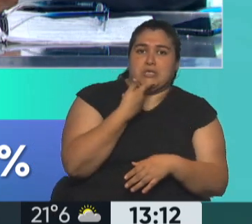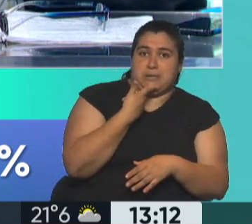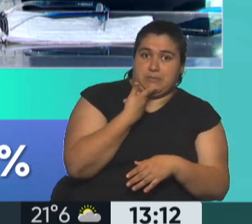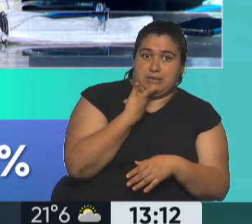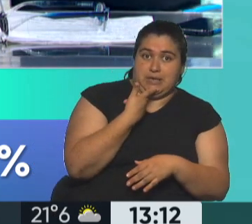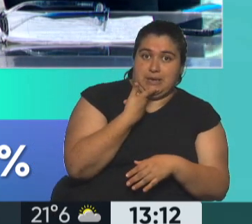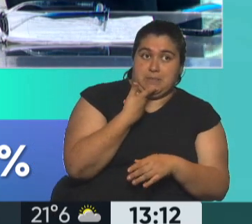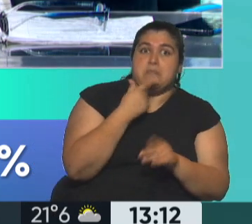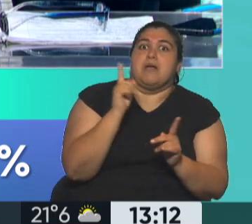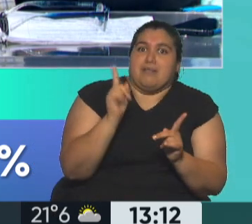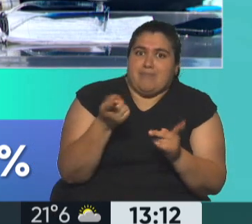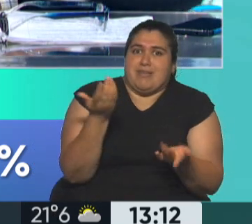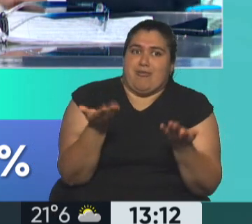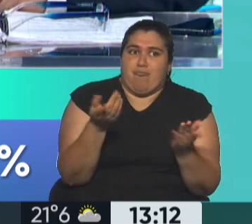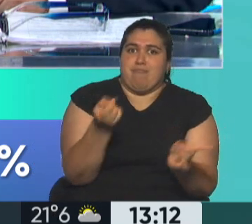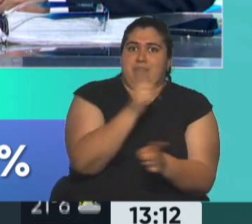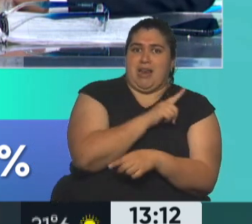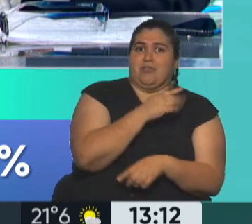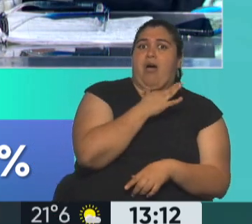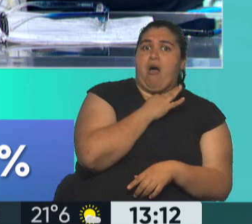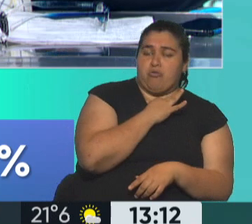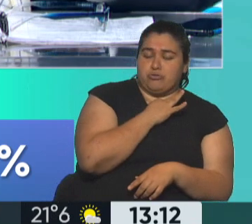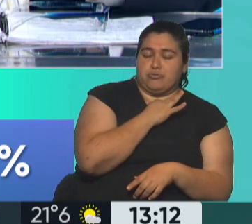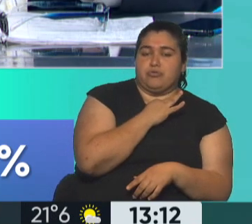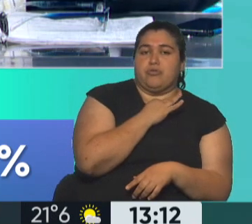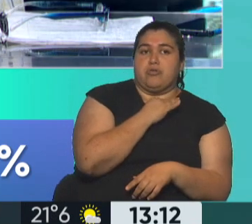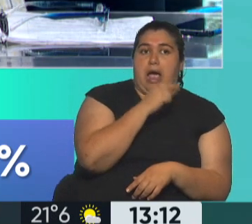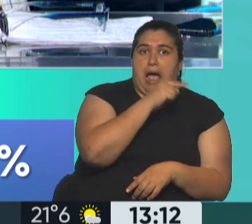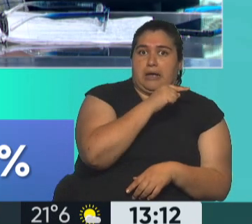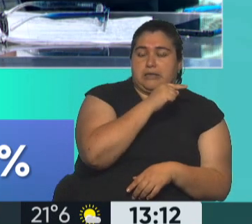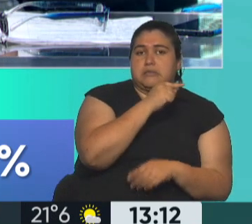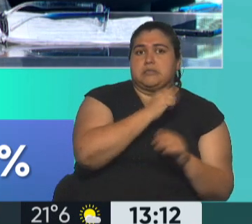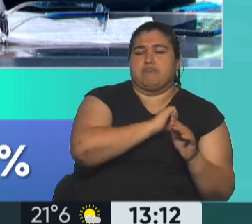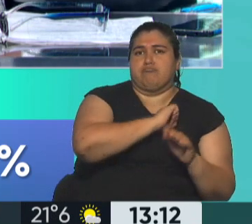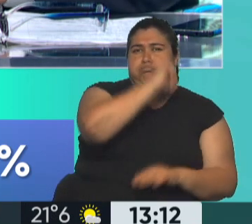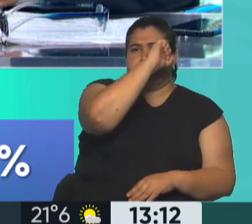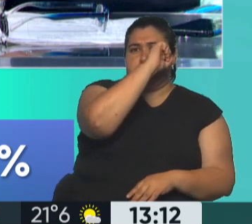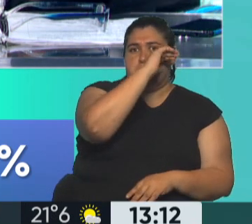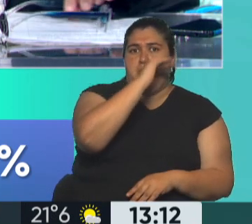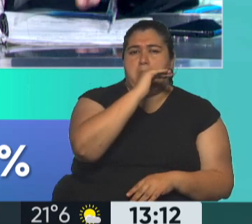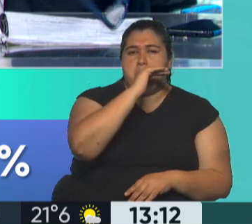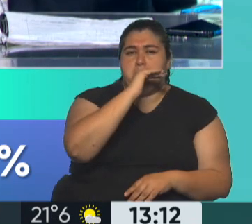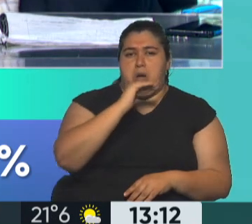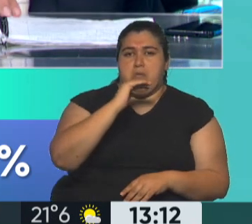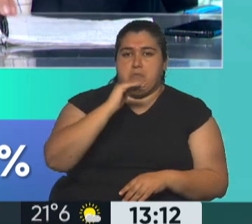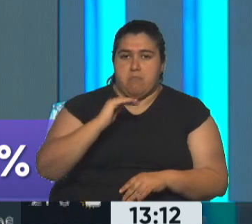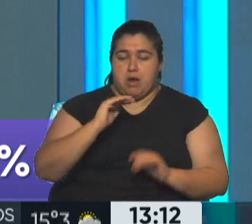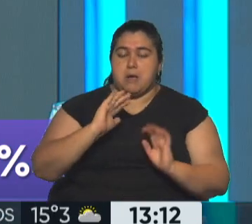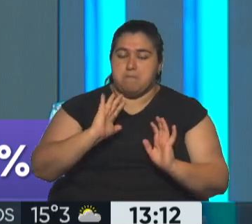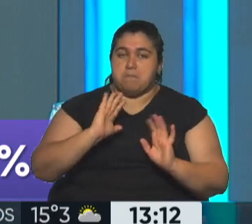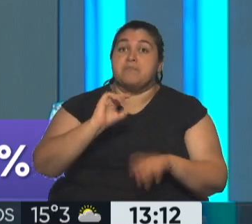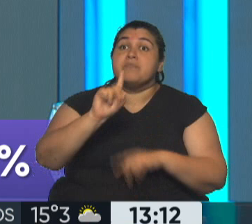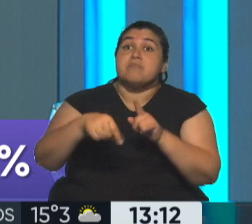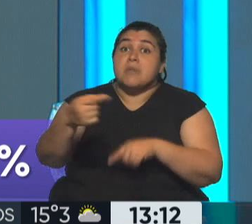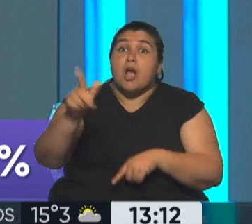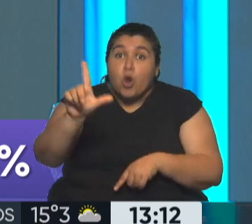de agosto. Salimos de esa sombra que era la inflación de dos dígitos. Sí, si esto se repite el próximo lunes,